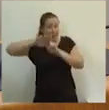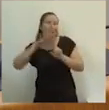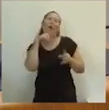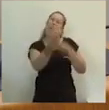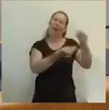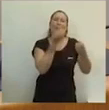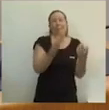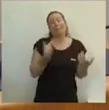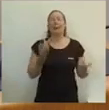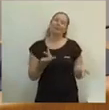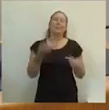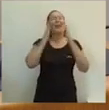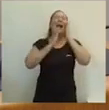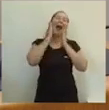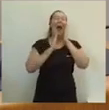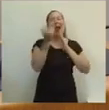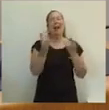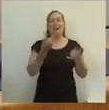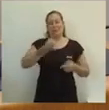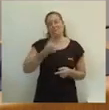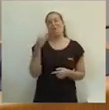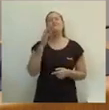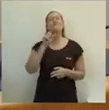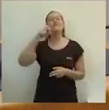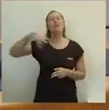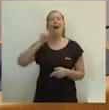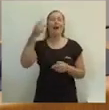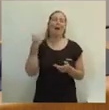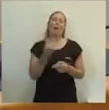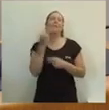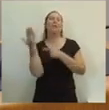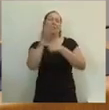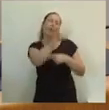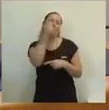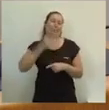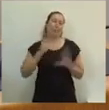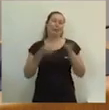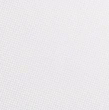Atentamente, Gerard Fullana Martínez, portavoz del Grupo Compromís en la Diputación.